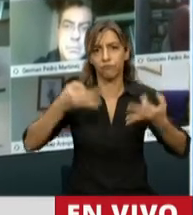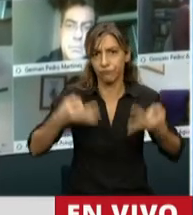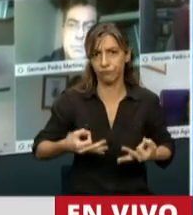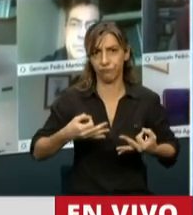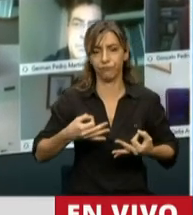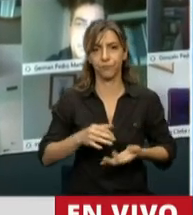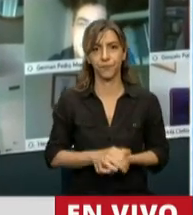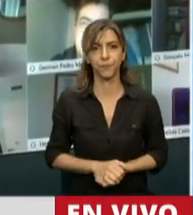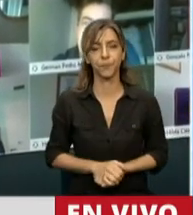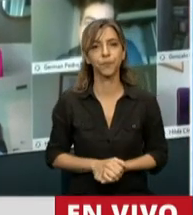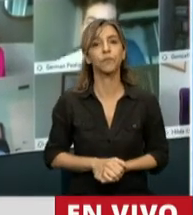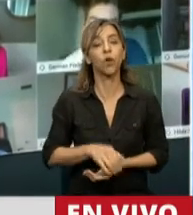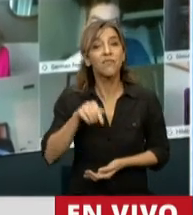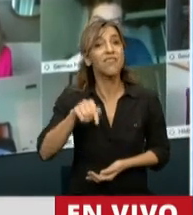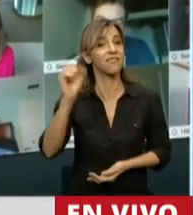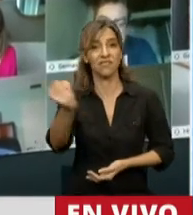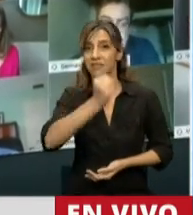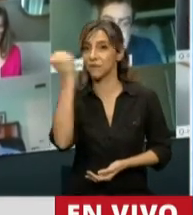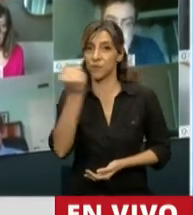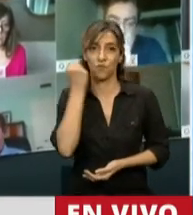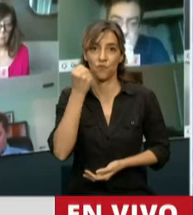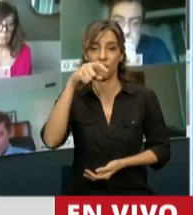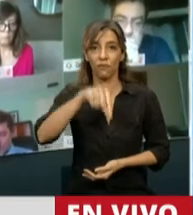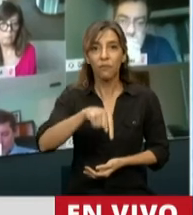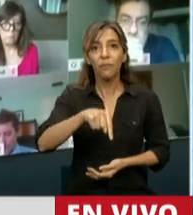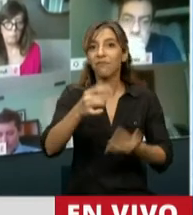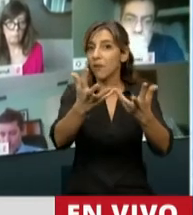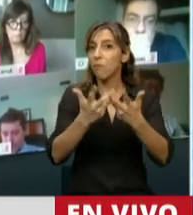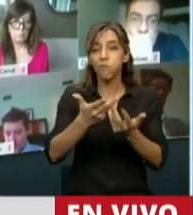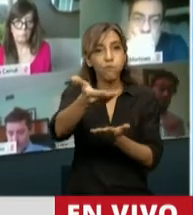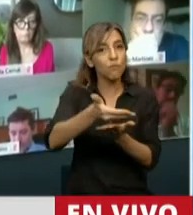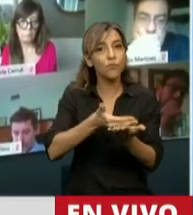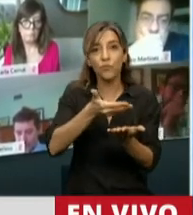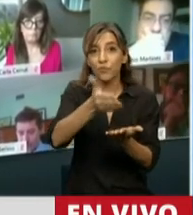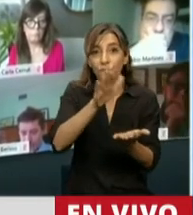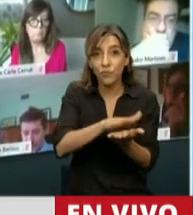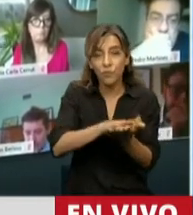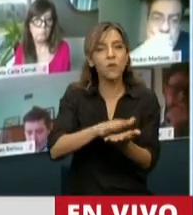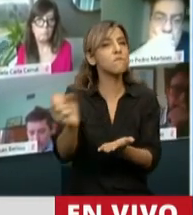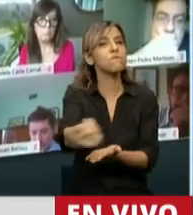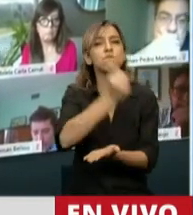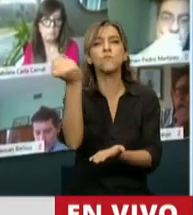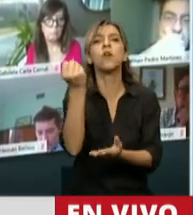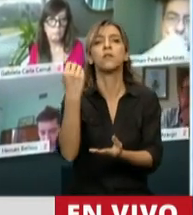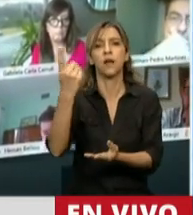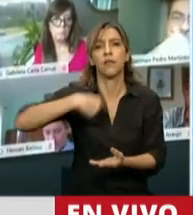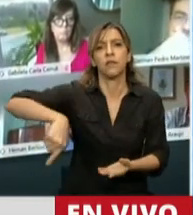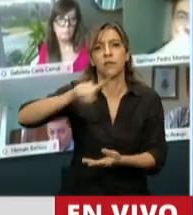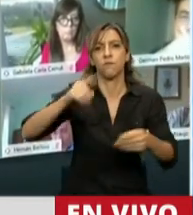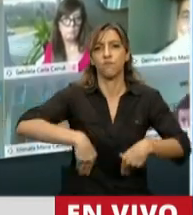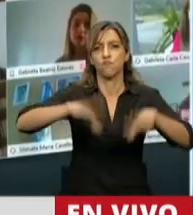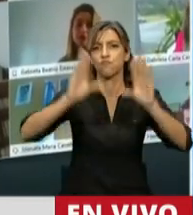mensaje de que salga este proyecto por unanimidad, porque es un mensaje